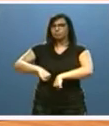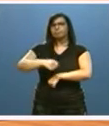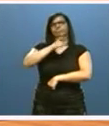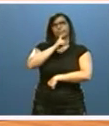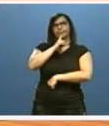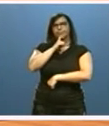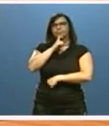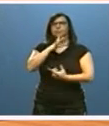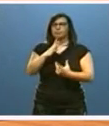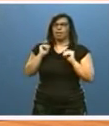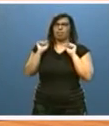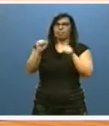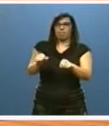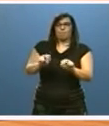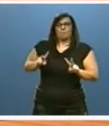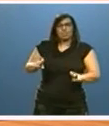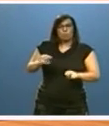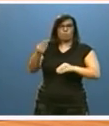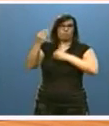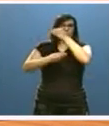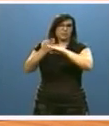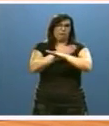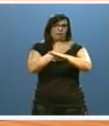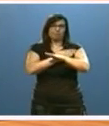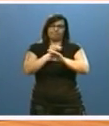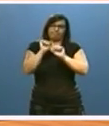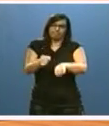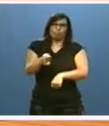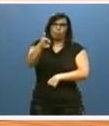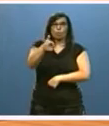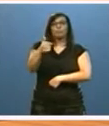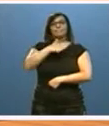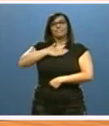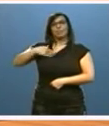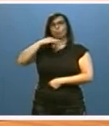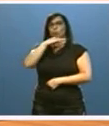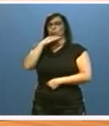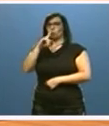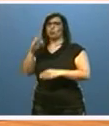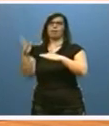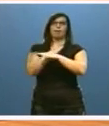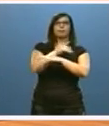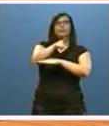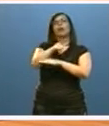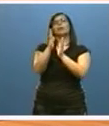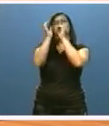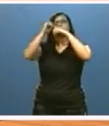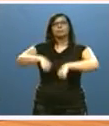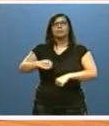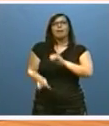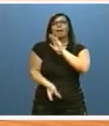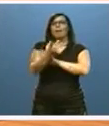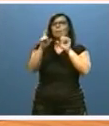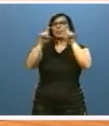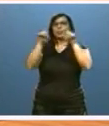poco de retraso sobre el plazo inicialmente previsto. Antes de octubre queremos aprobar la Estrategia de Emprendimiento, Innovación y Autónomos,